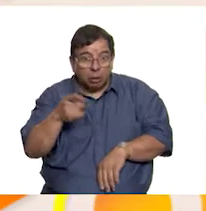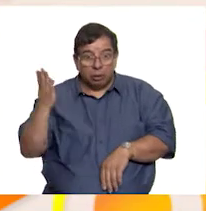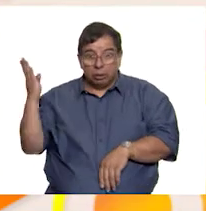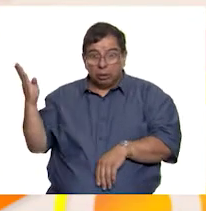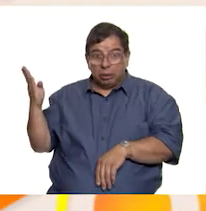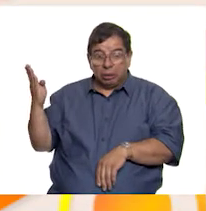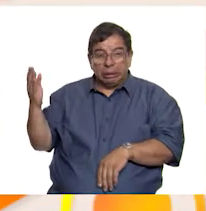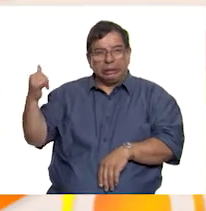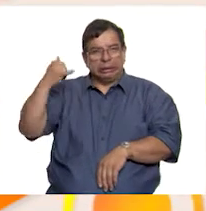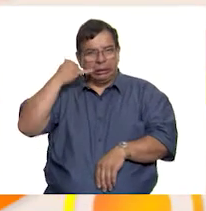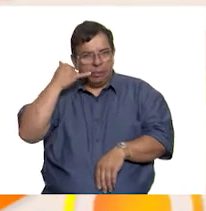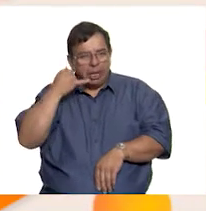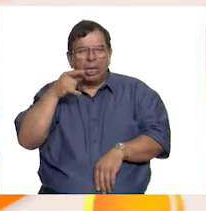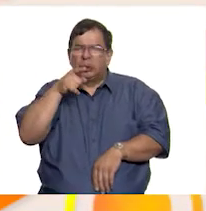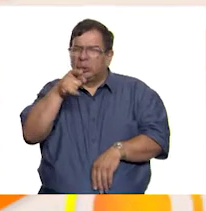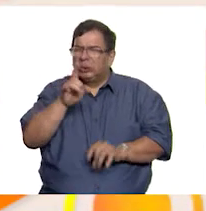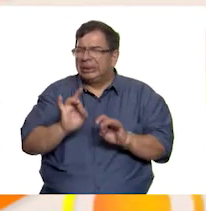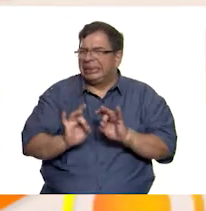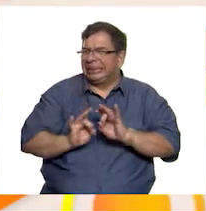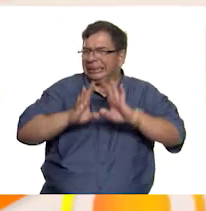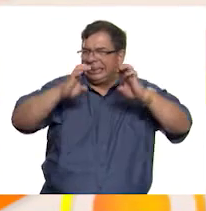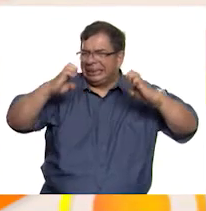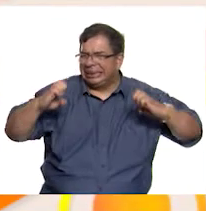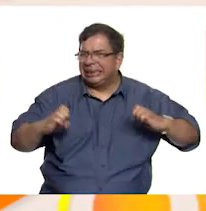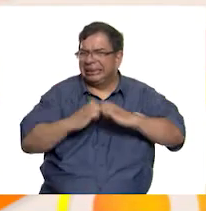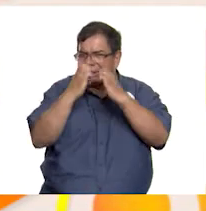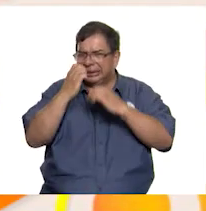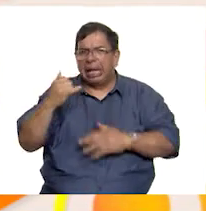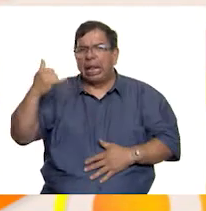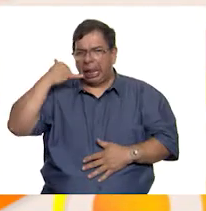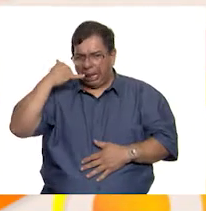tú o alguien cerca de ti tenga una emergencia